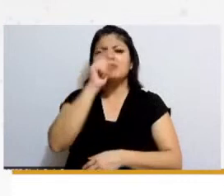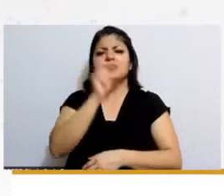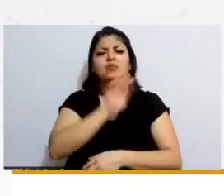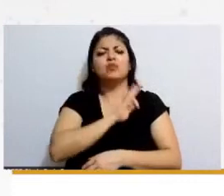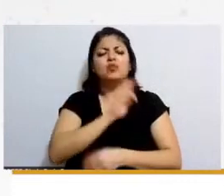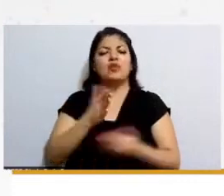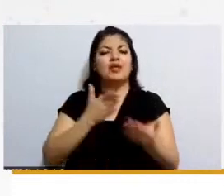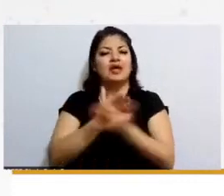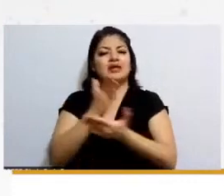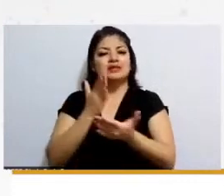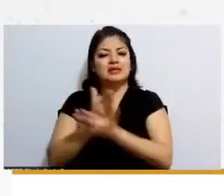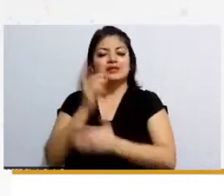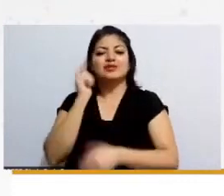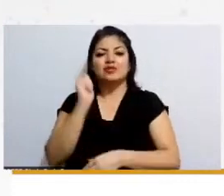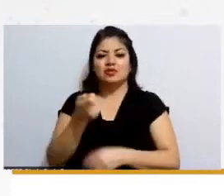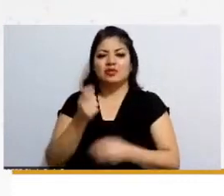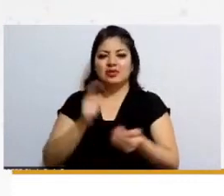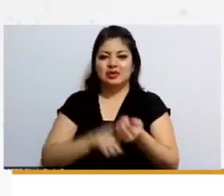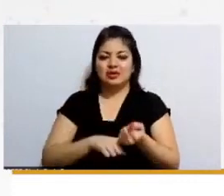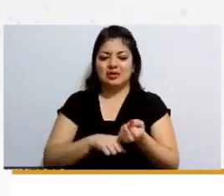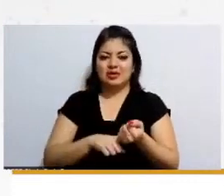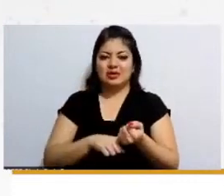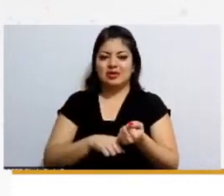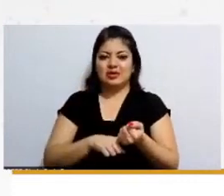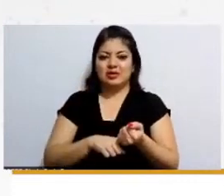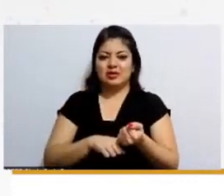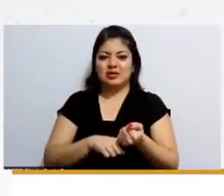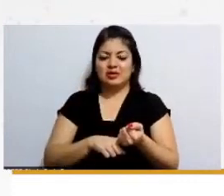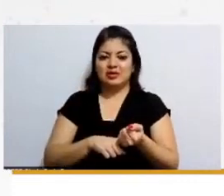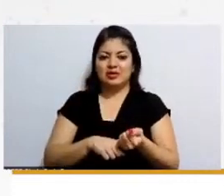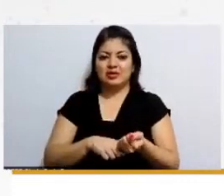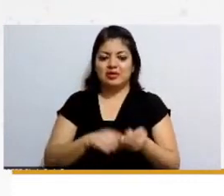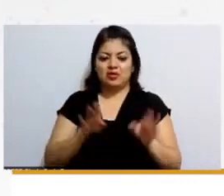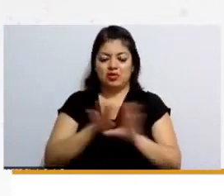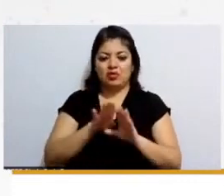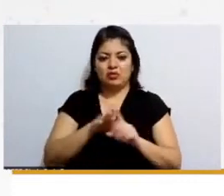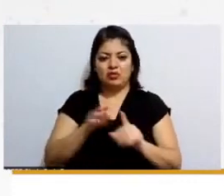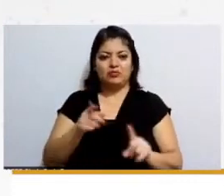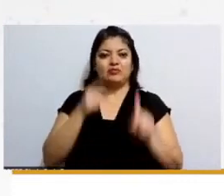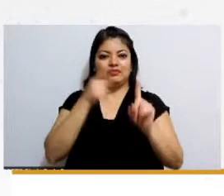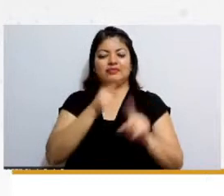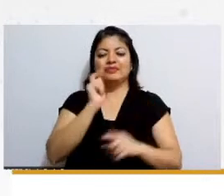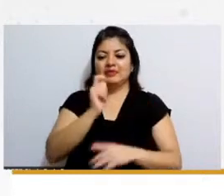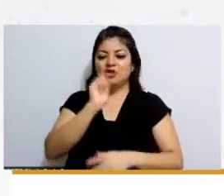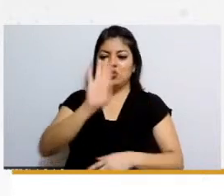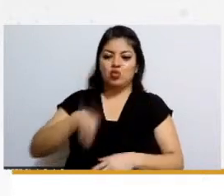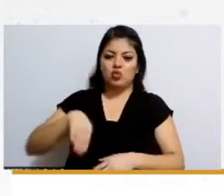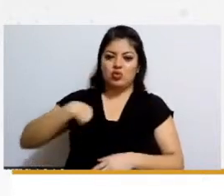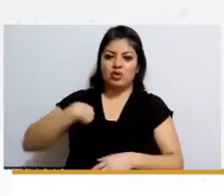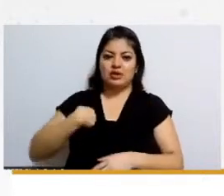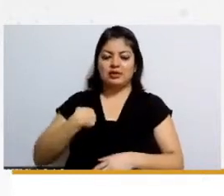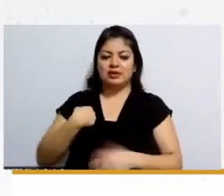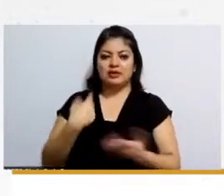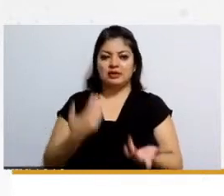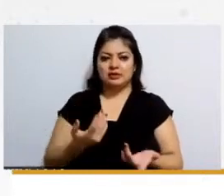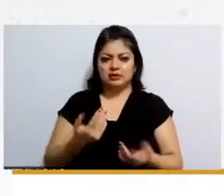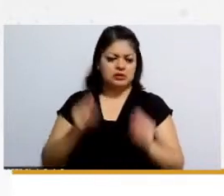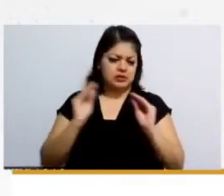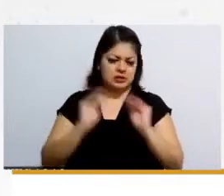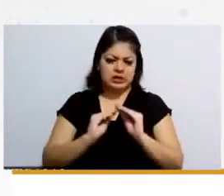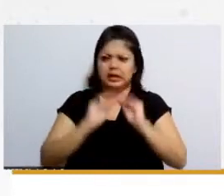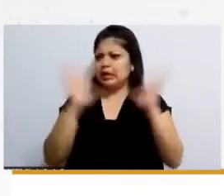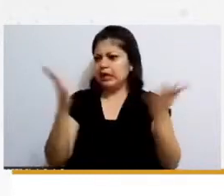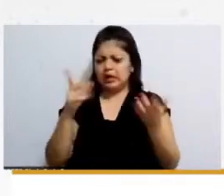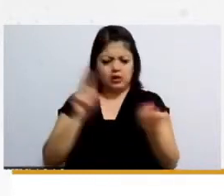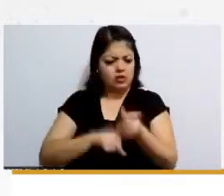a esta a esta prestación en específico que es la guardería entonces claro que hubo evolución y como lo